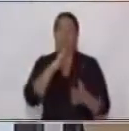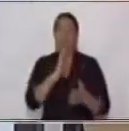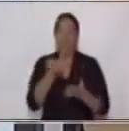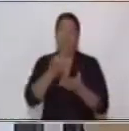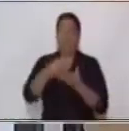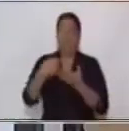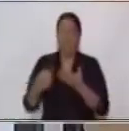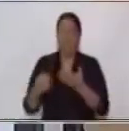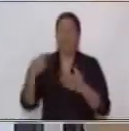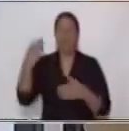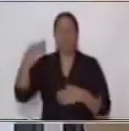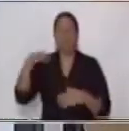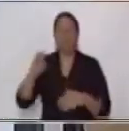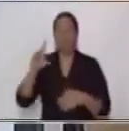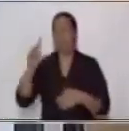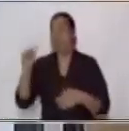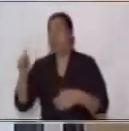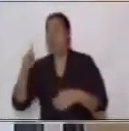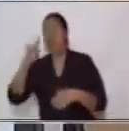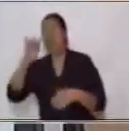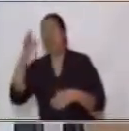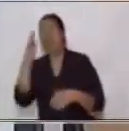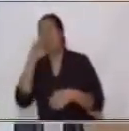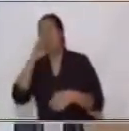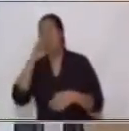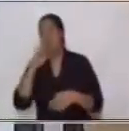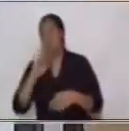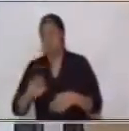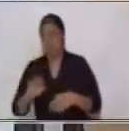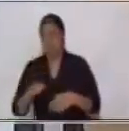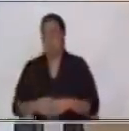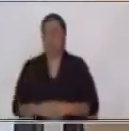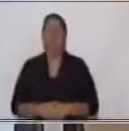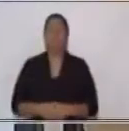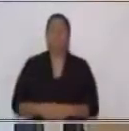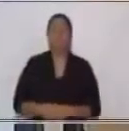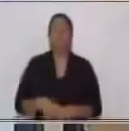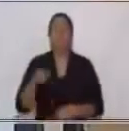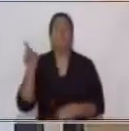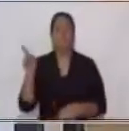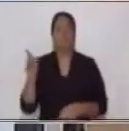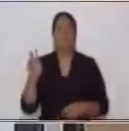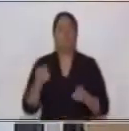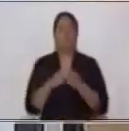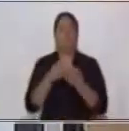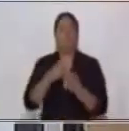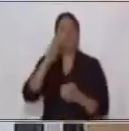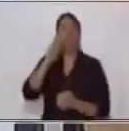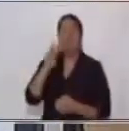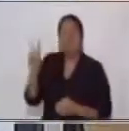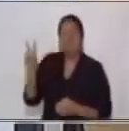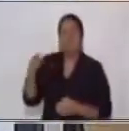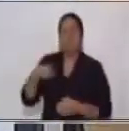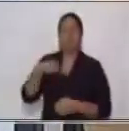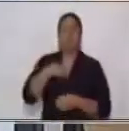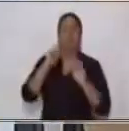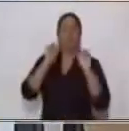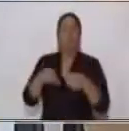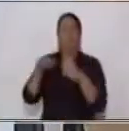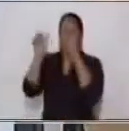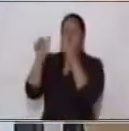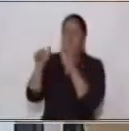el núcleo del sujeto no es quien realiza la acción y si vemos o podemos analizar el